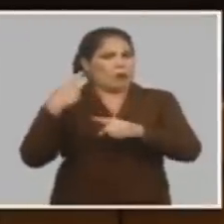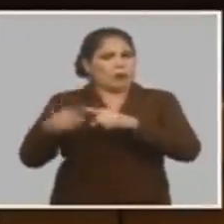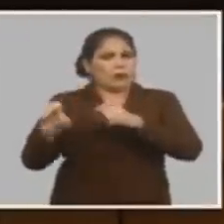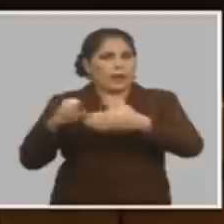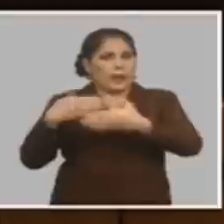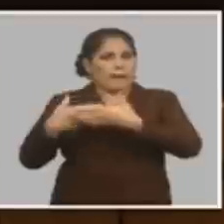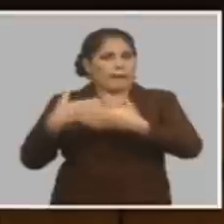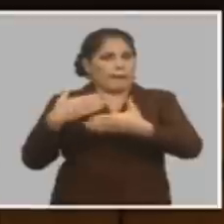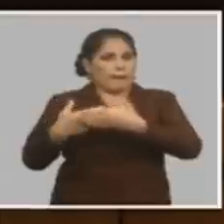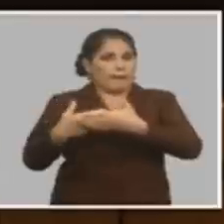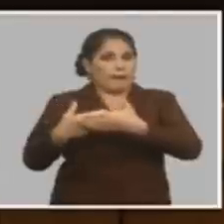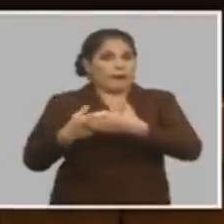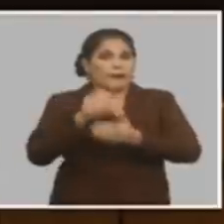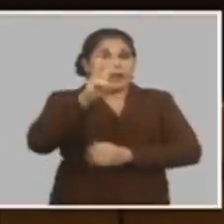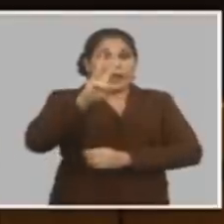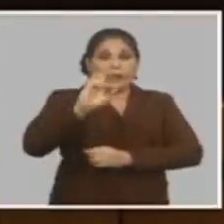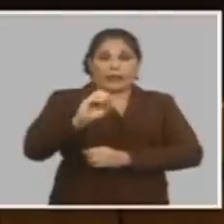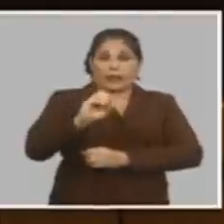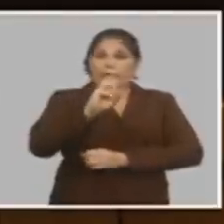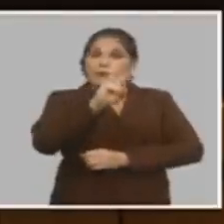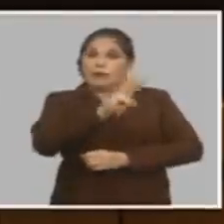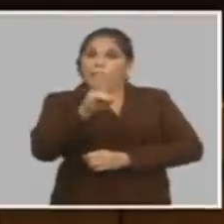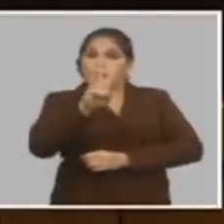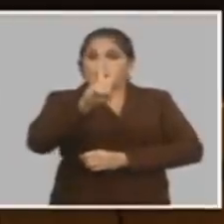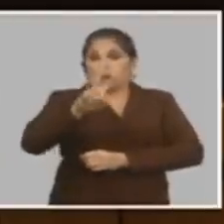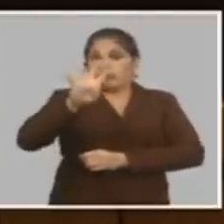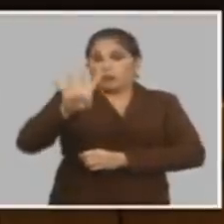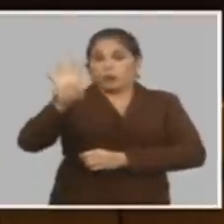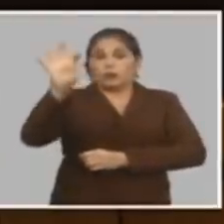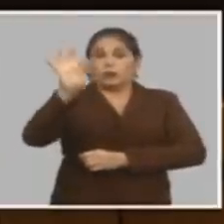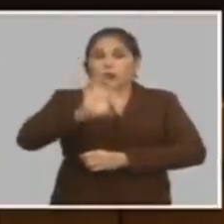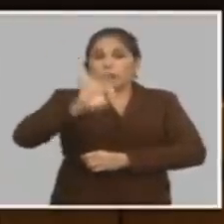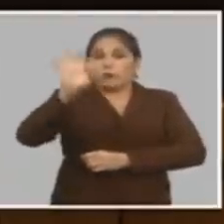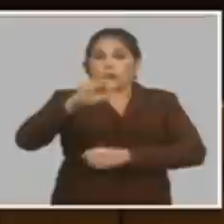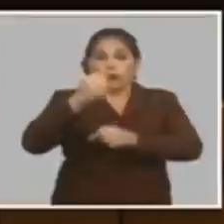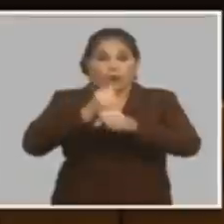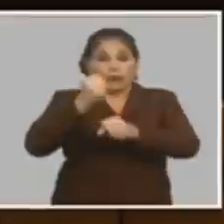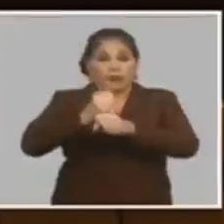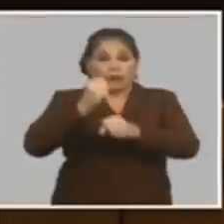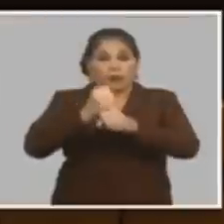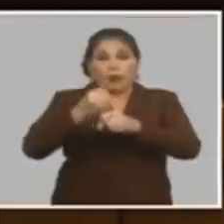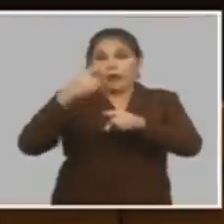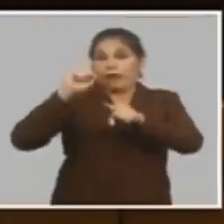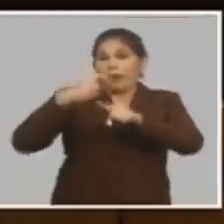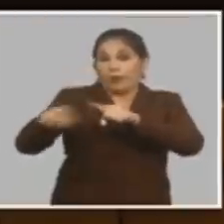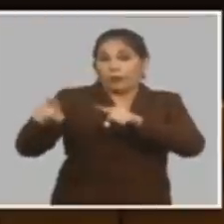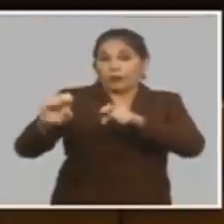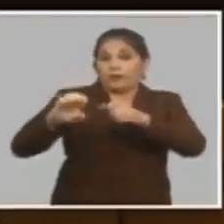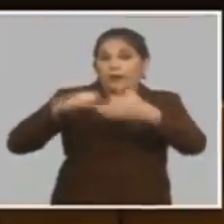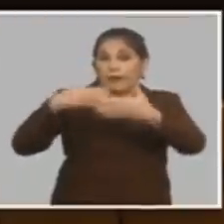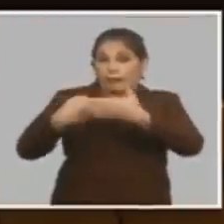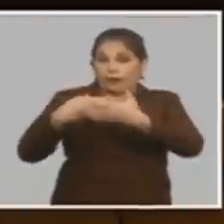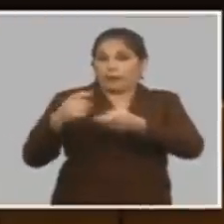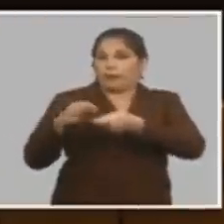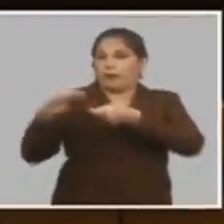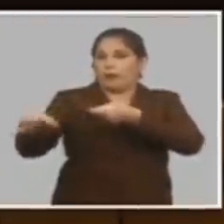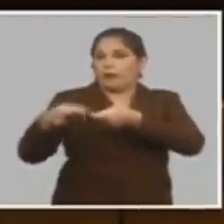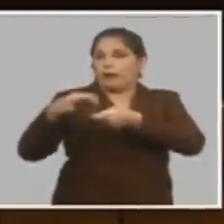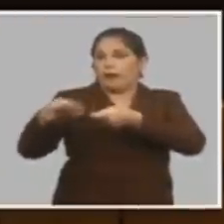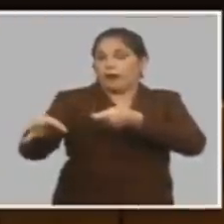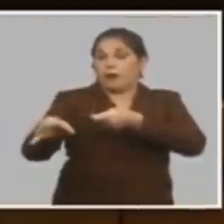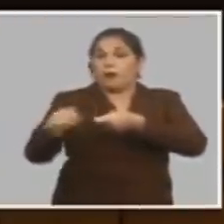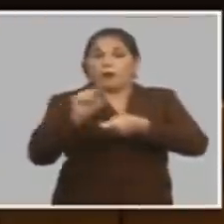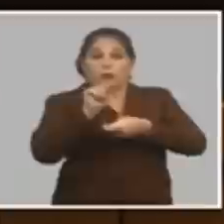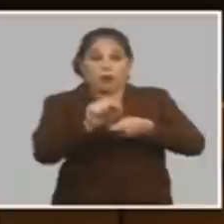empresas que tienen un 30 un 34% de trabajadores indirectos cuando usted